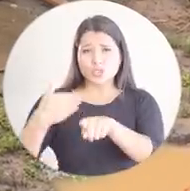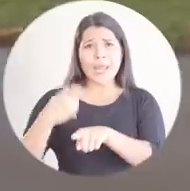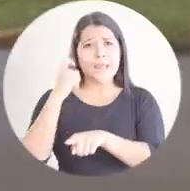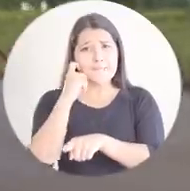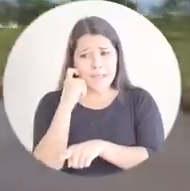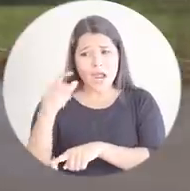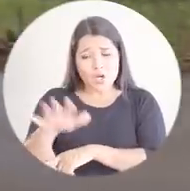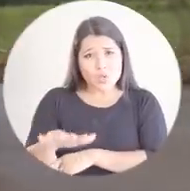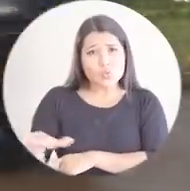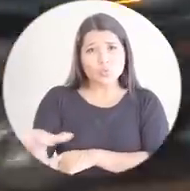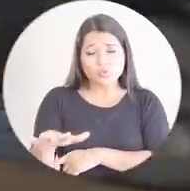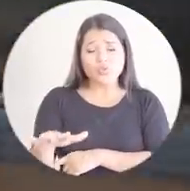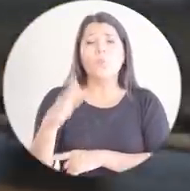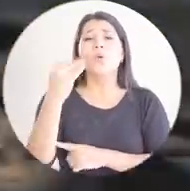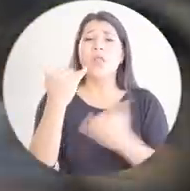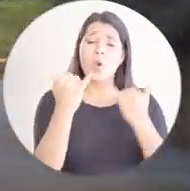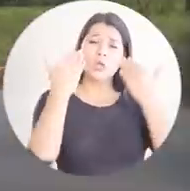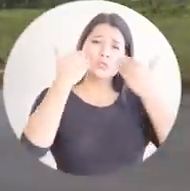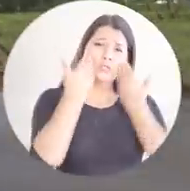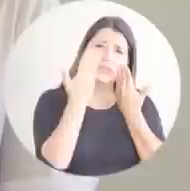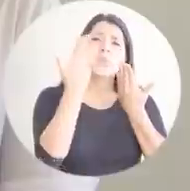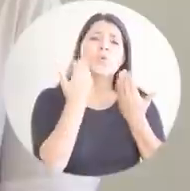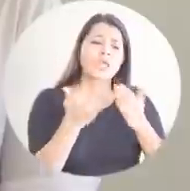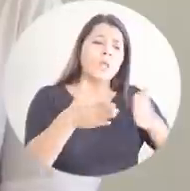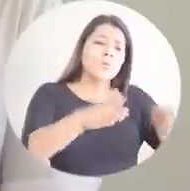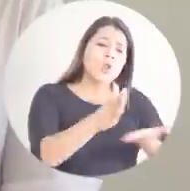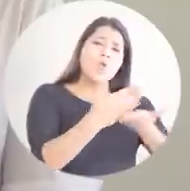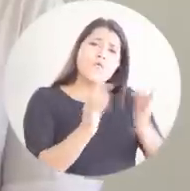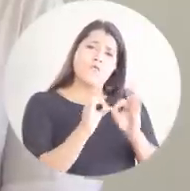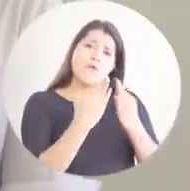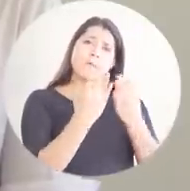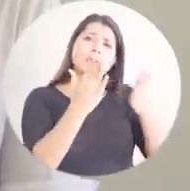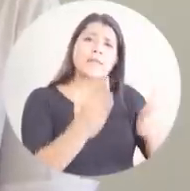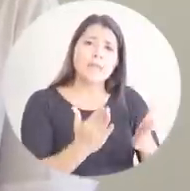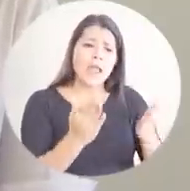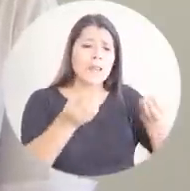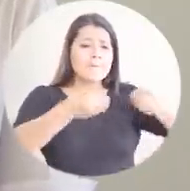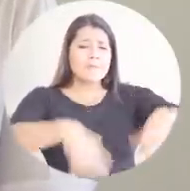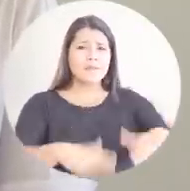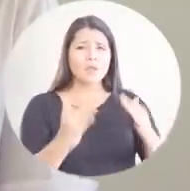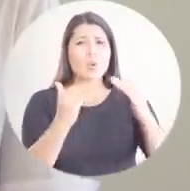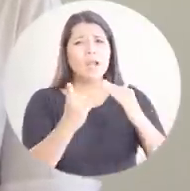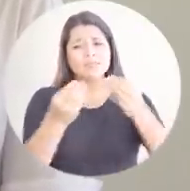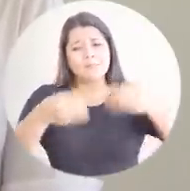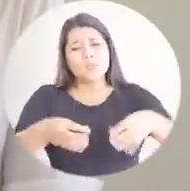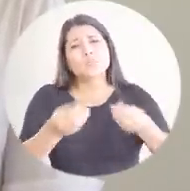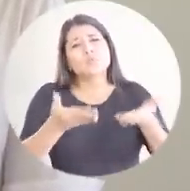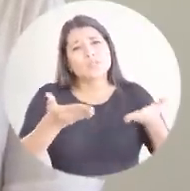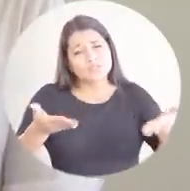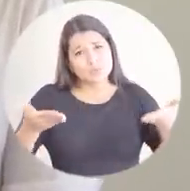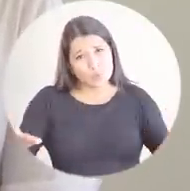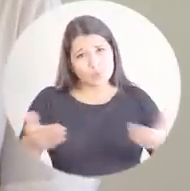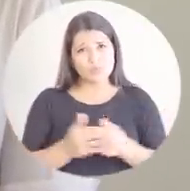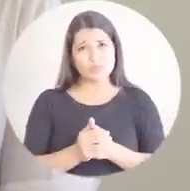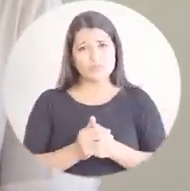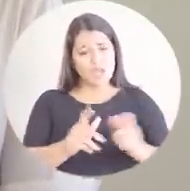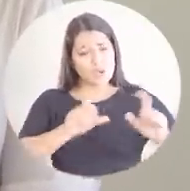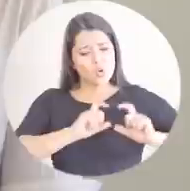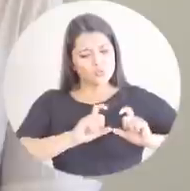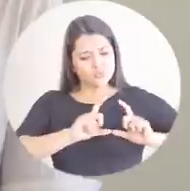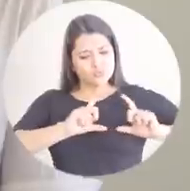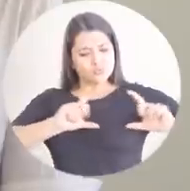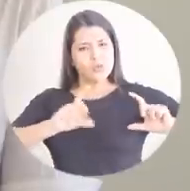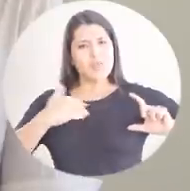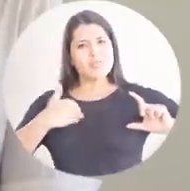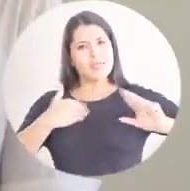lloran a un ser querido, que han perdido su hogar, que enfrentan pérdidas devastadoras. El corazón inmenso de nuestro pueblo